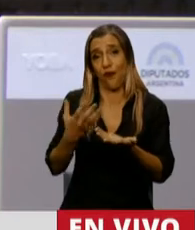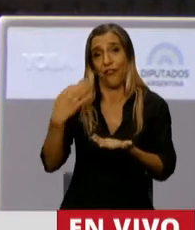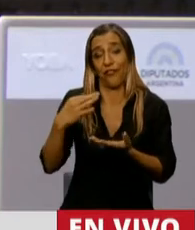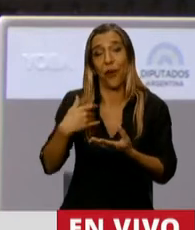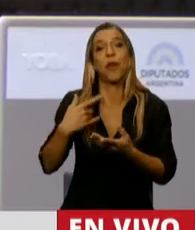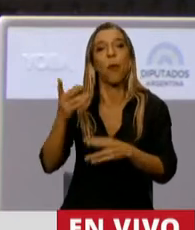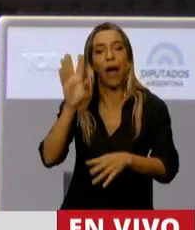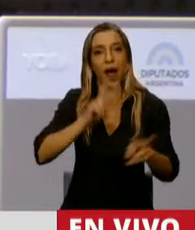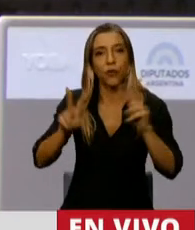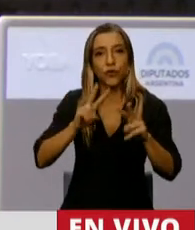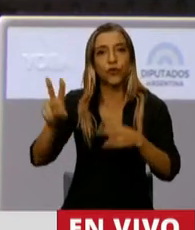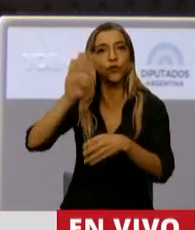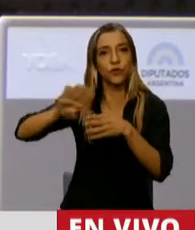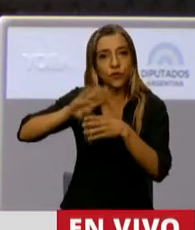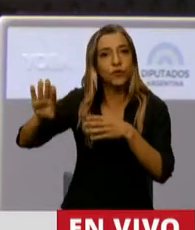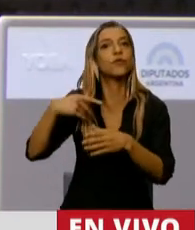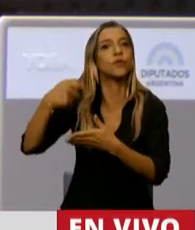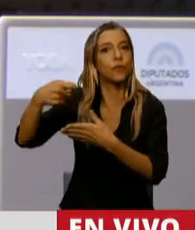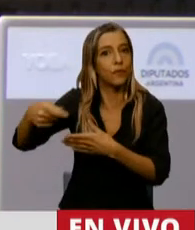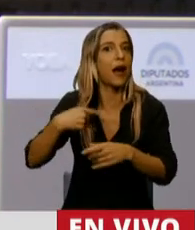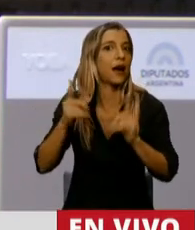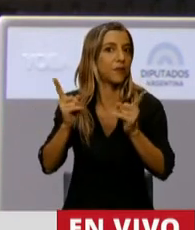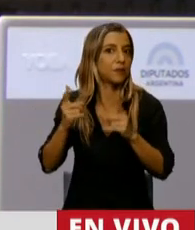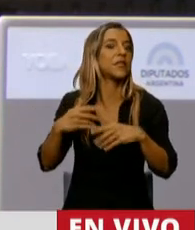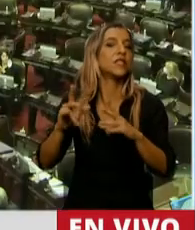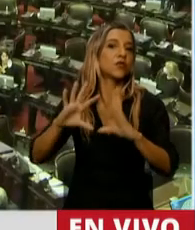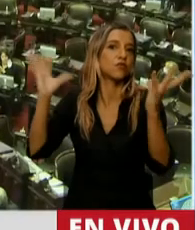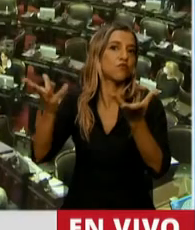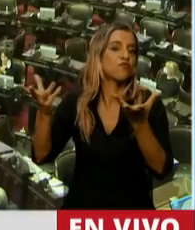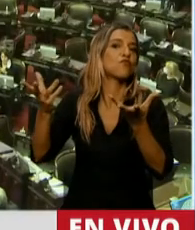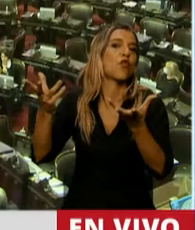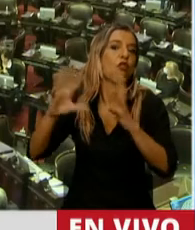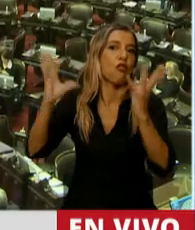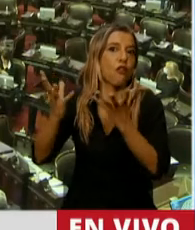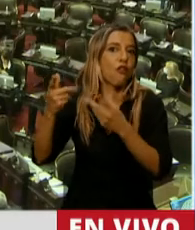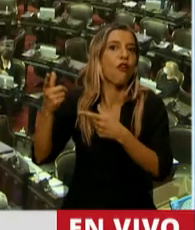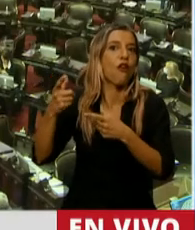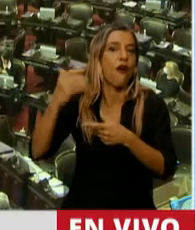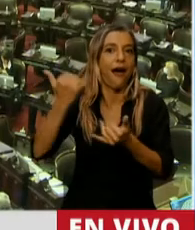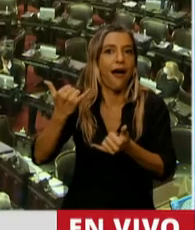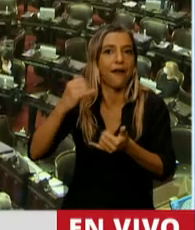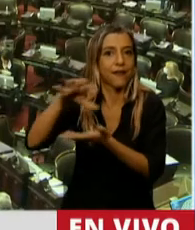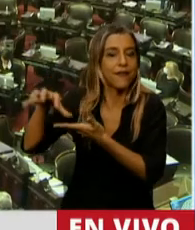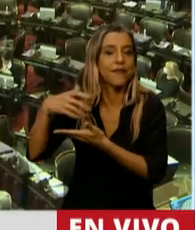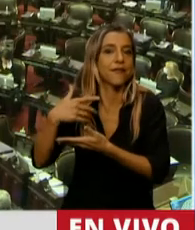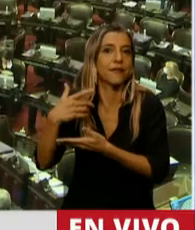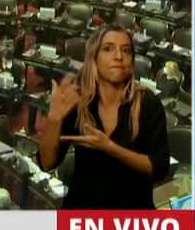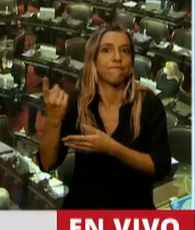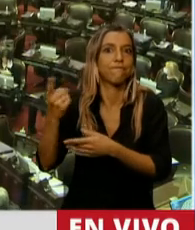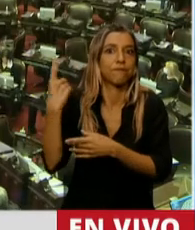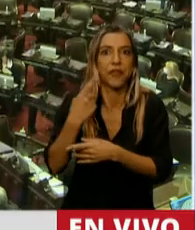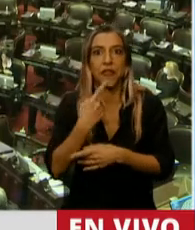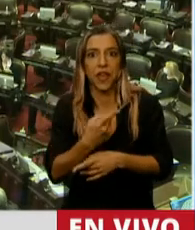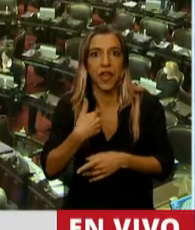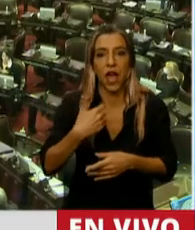gobierno, lo dijo la comunidad internacional, los organismos de crédito, que era imposible los compromisos que había tomado Argentina que pudieran